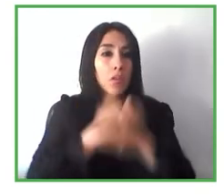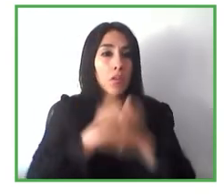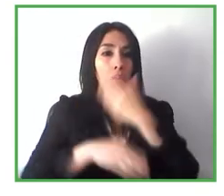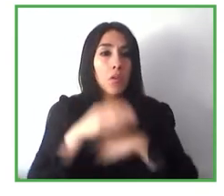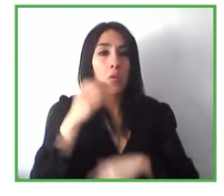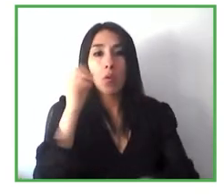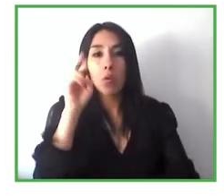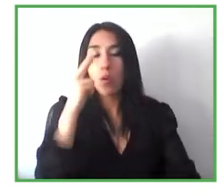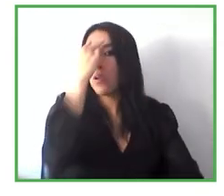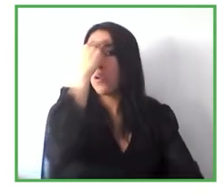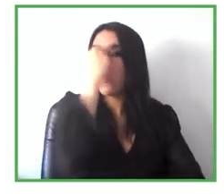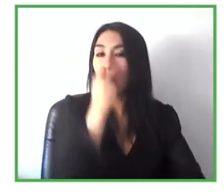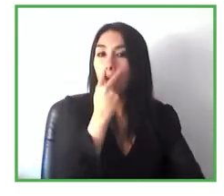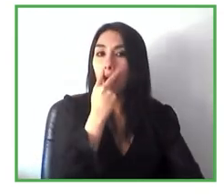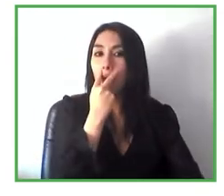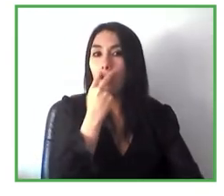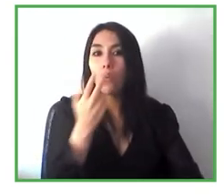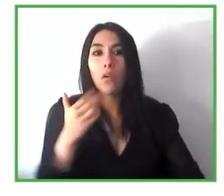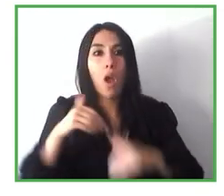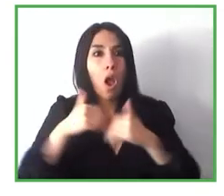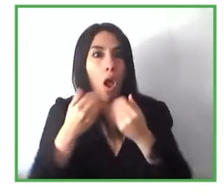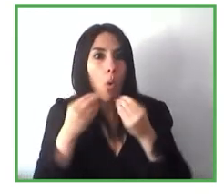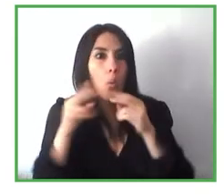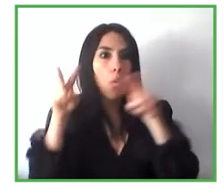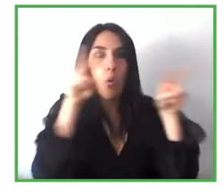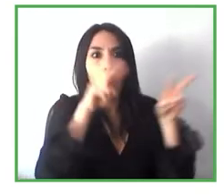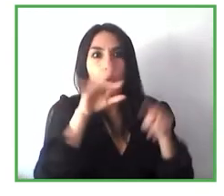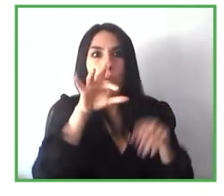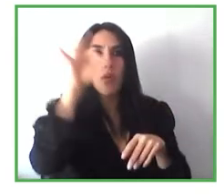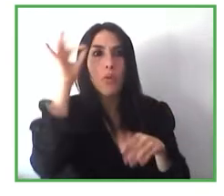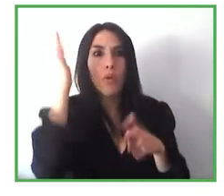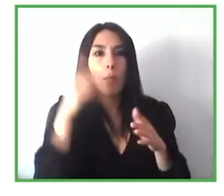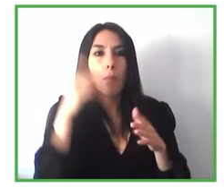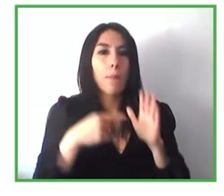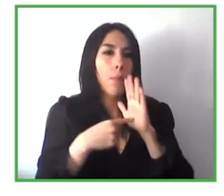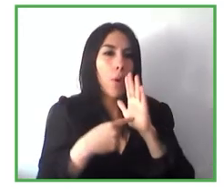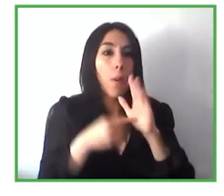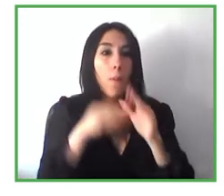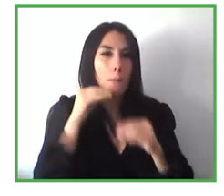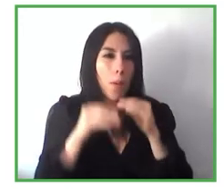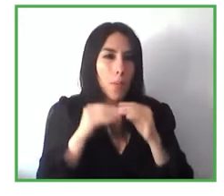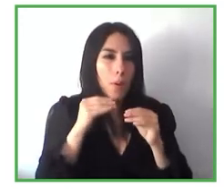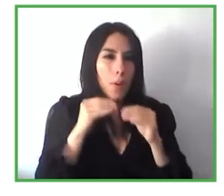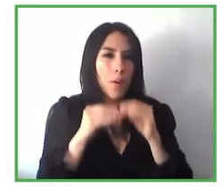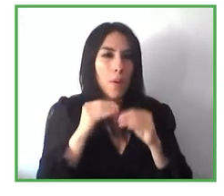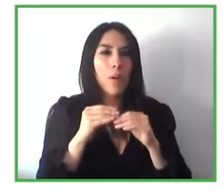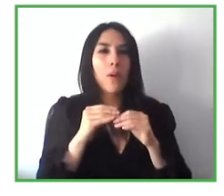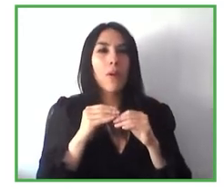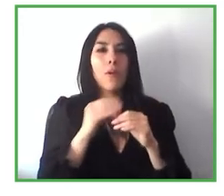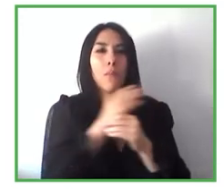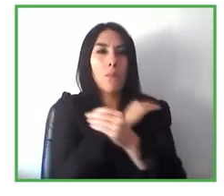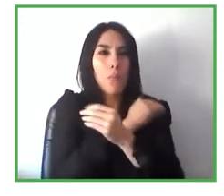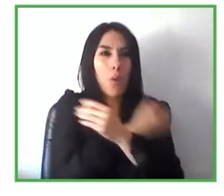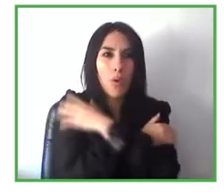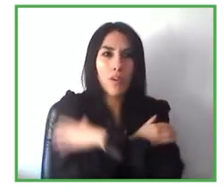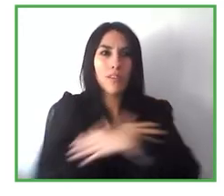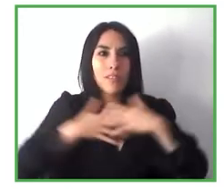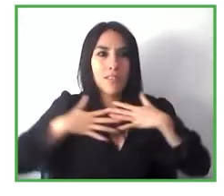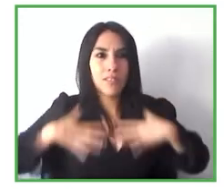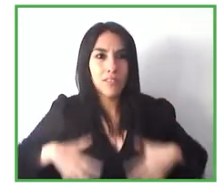redunda en problemas por ejemplo músculos esqueléticos o personas que tengan discapacidad física pues esas estancias